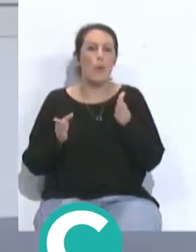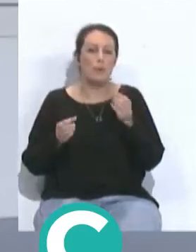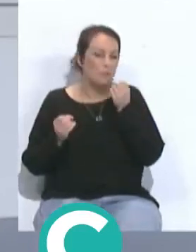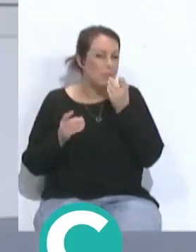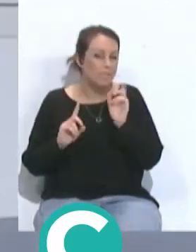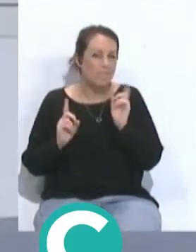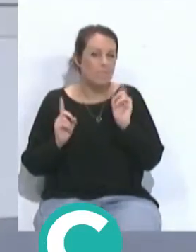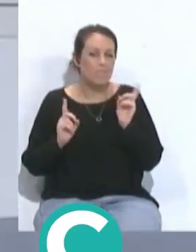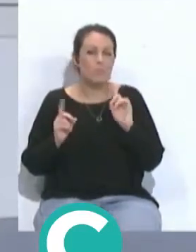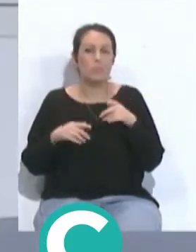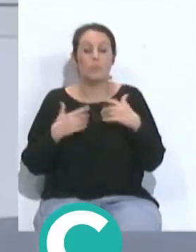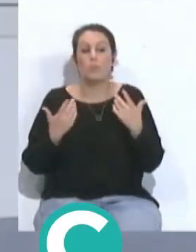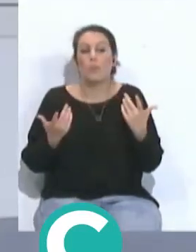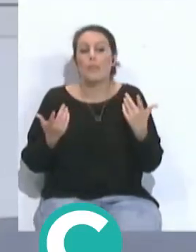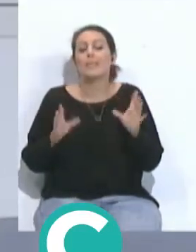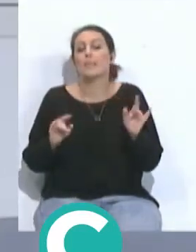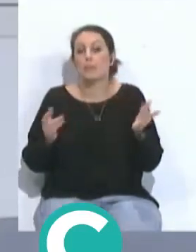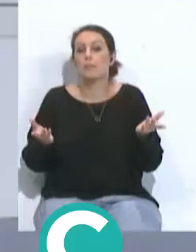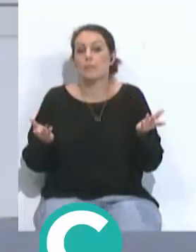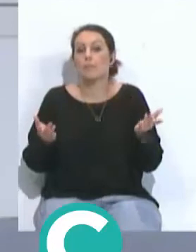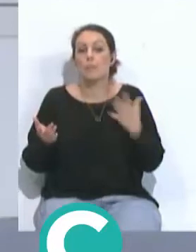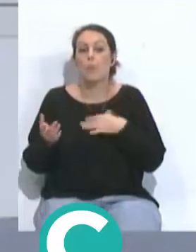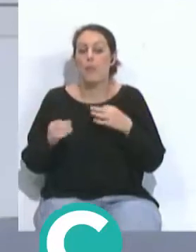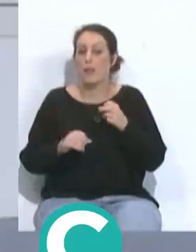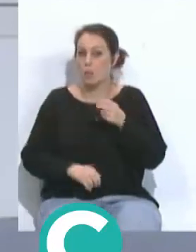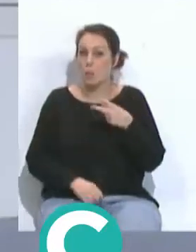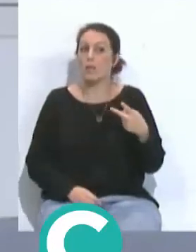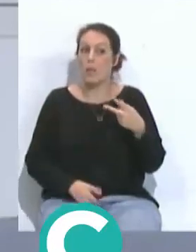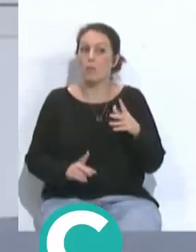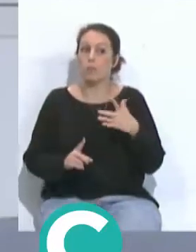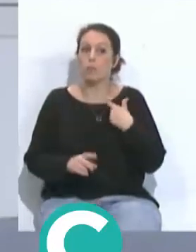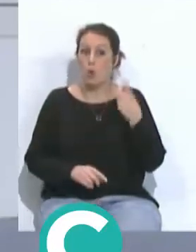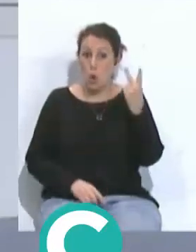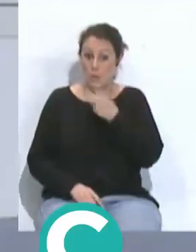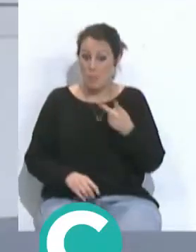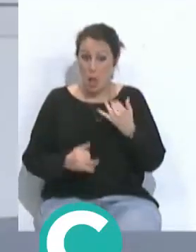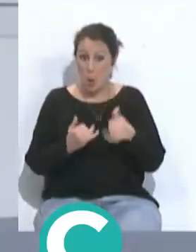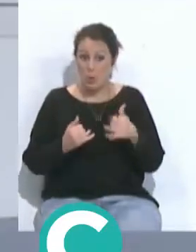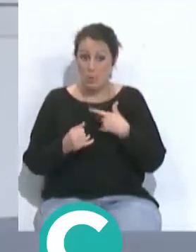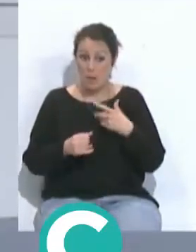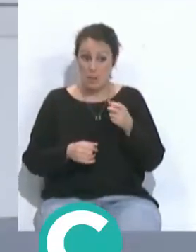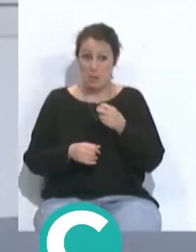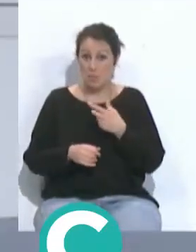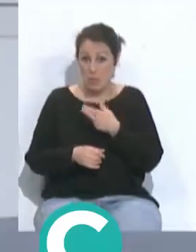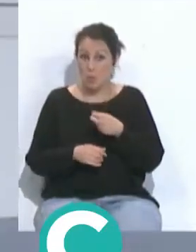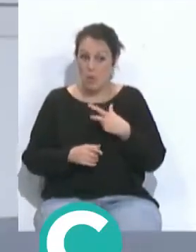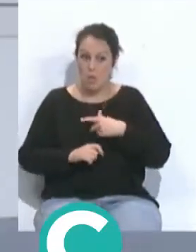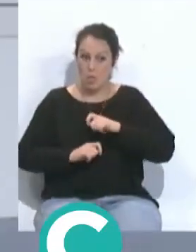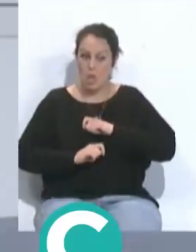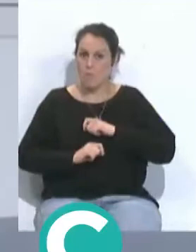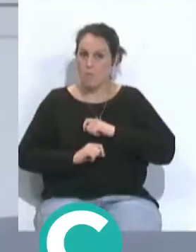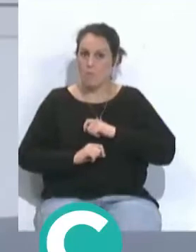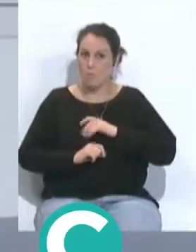momento o sea que que sí que pueden darse resultados las últimas dos semanas los resultados nos favorecieron absolutamente en todo